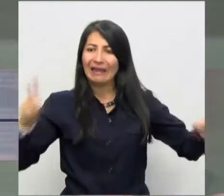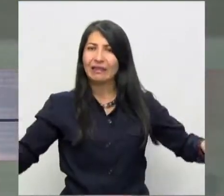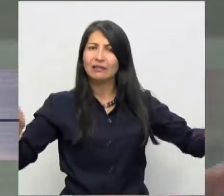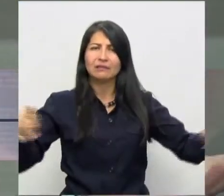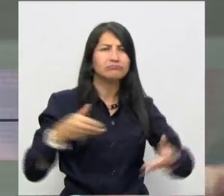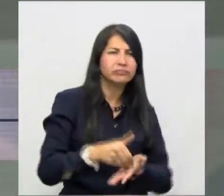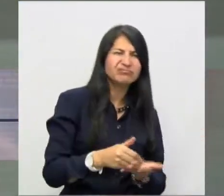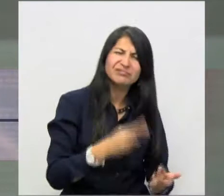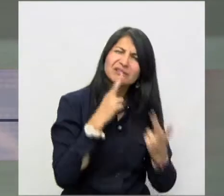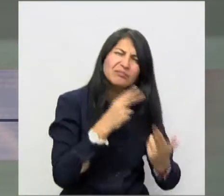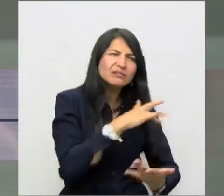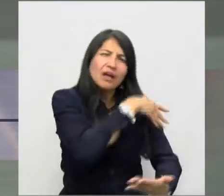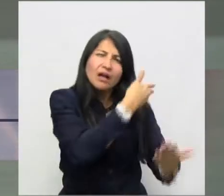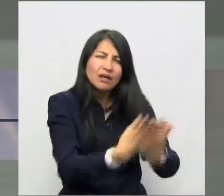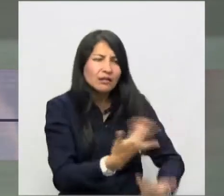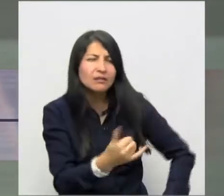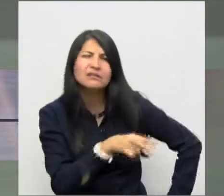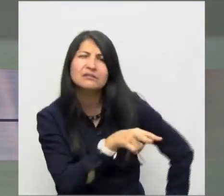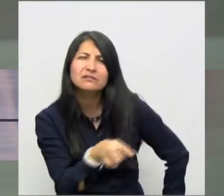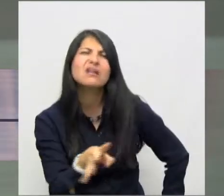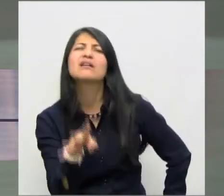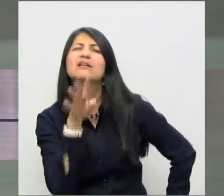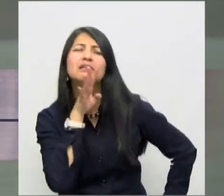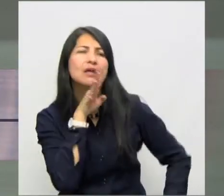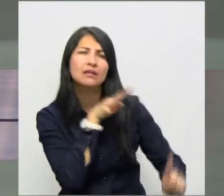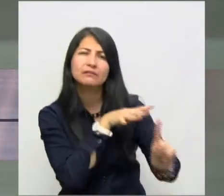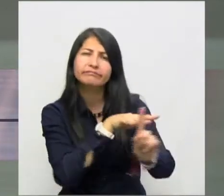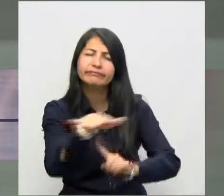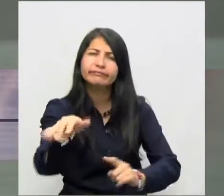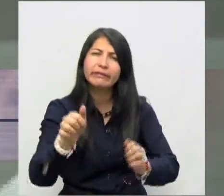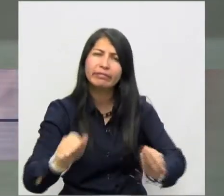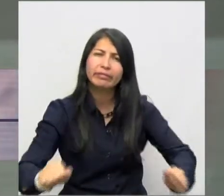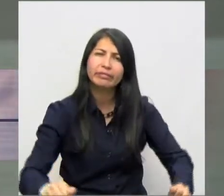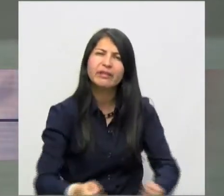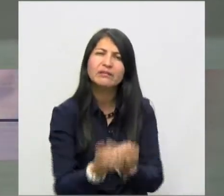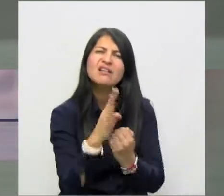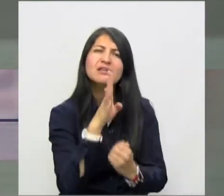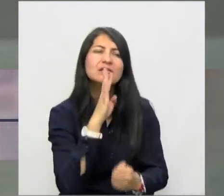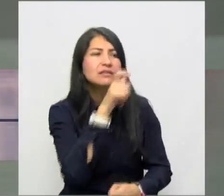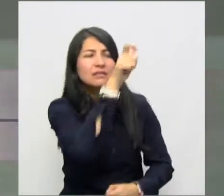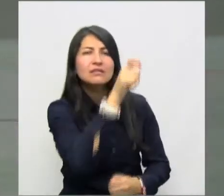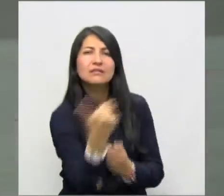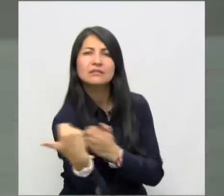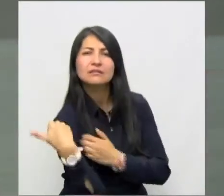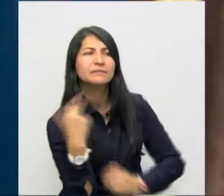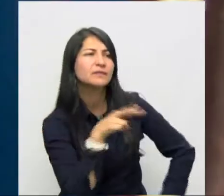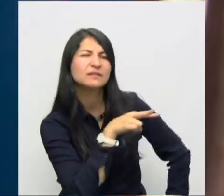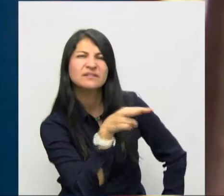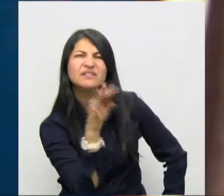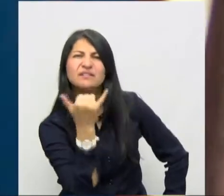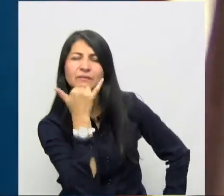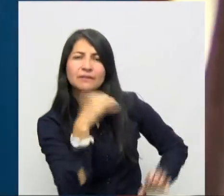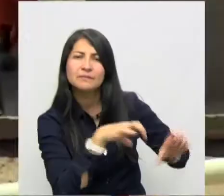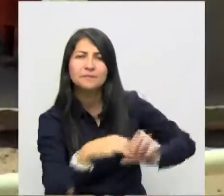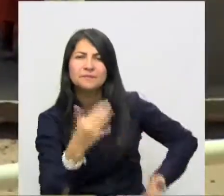Entonces, ¿cuál es el resultado? ¿Quién está ocasionando el daño y quién es el responsable de esos daños?